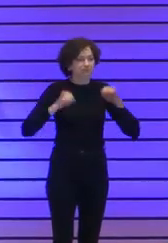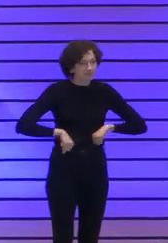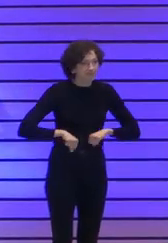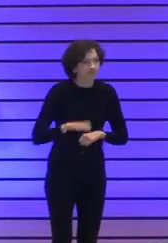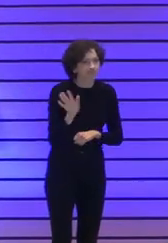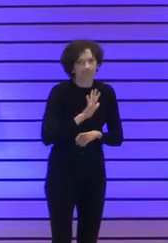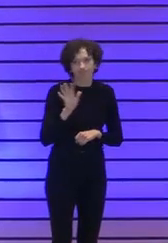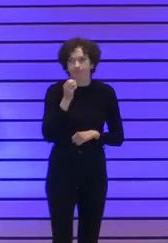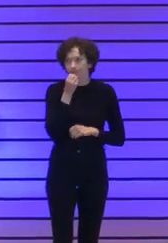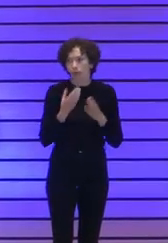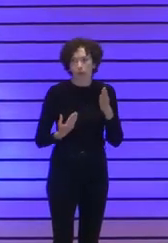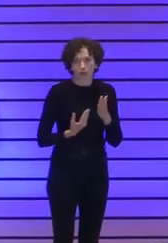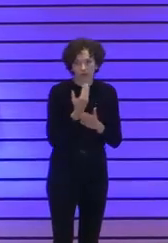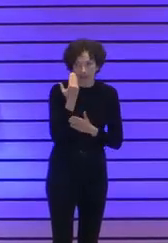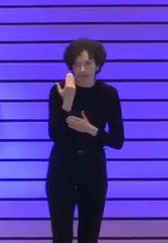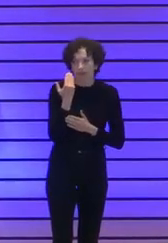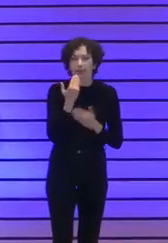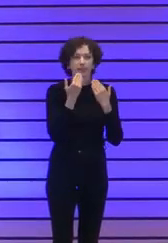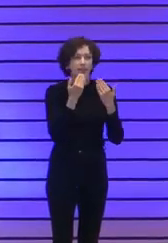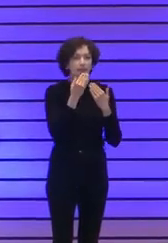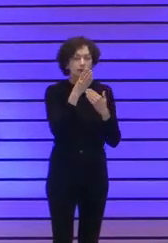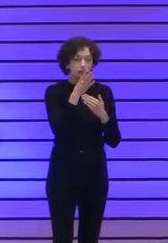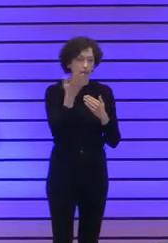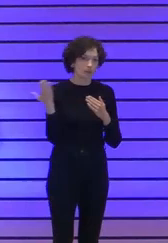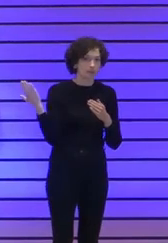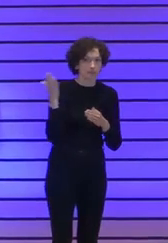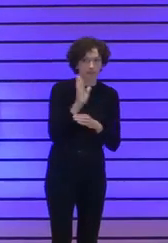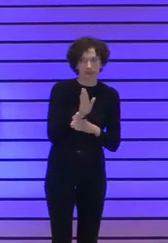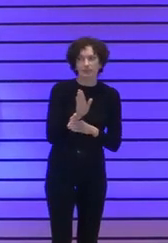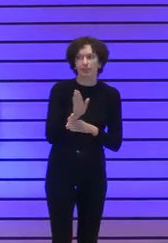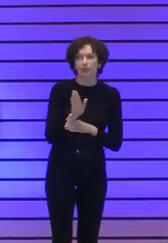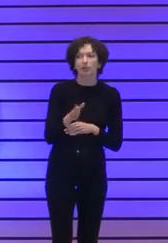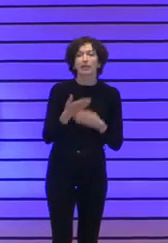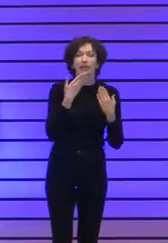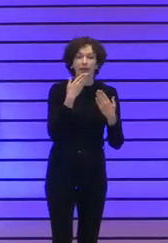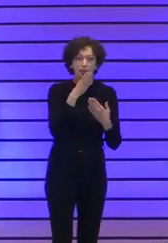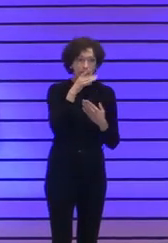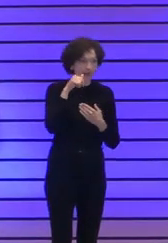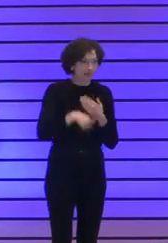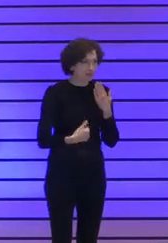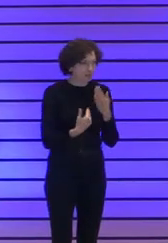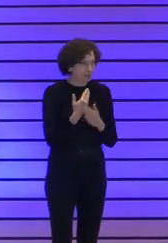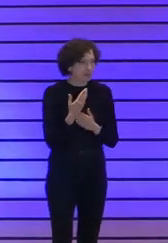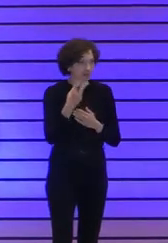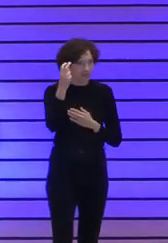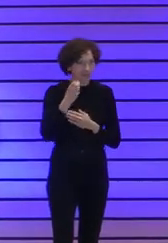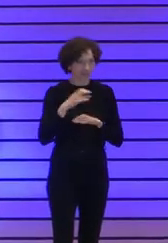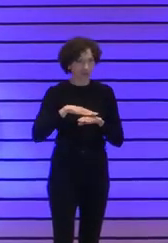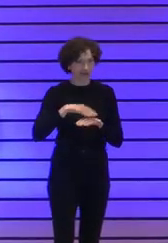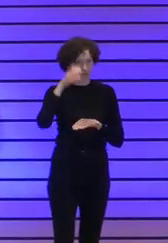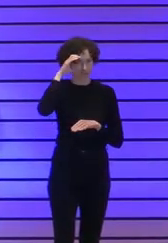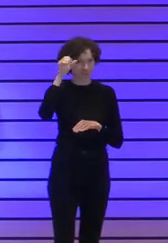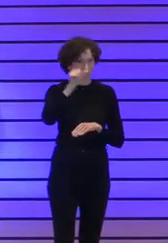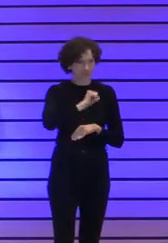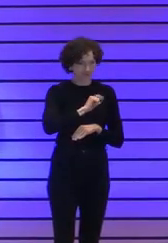hola buenos días gracias por la presentación gracias por estar todos aquí hoy por la mañana escucharme y